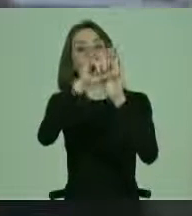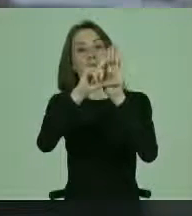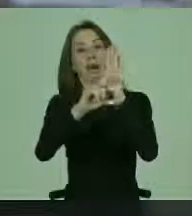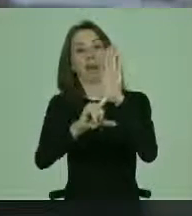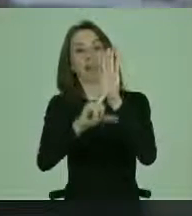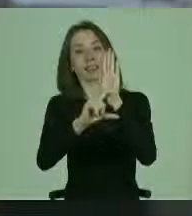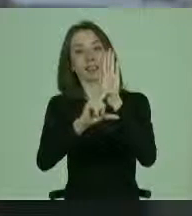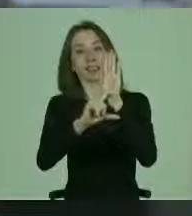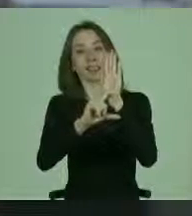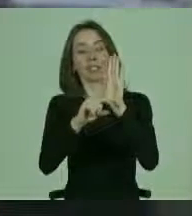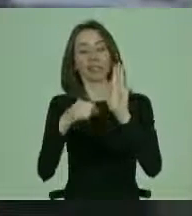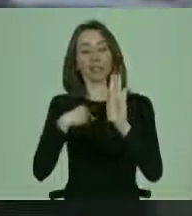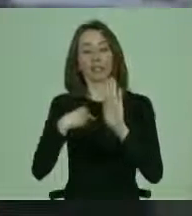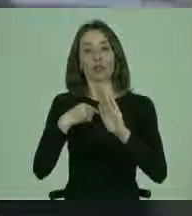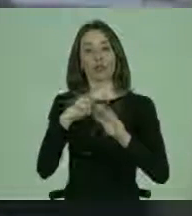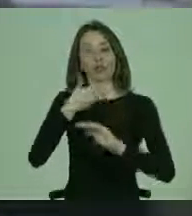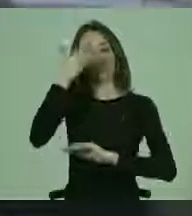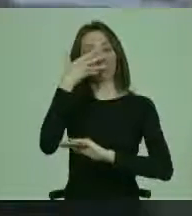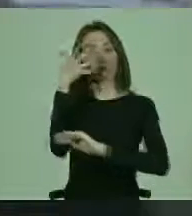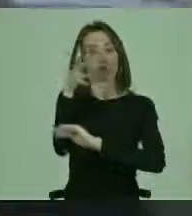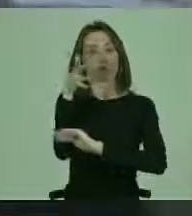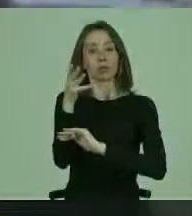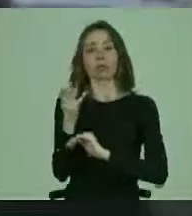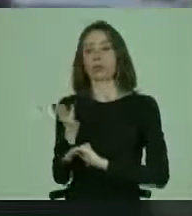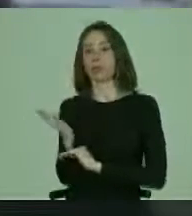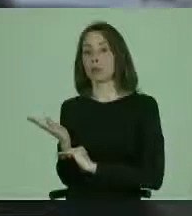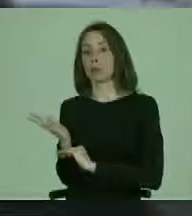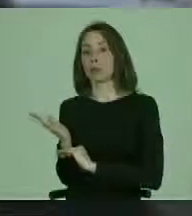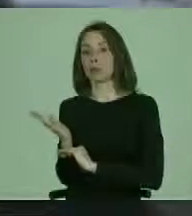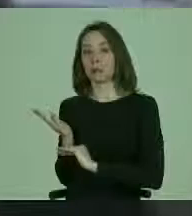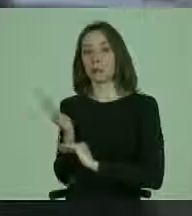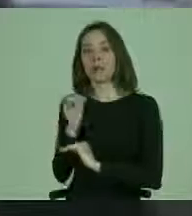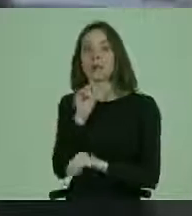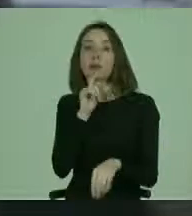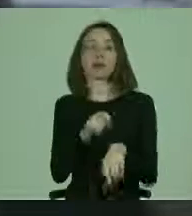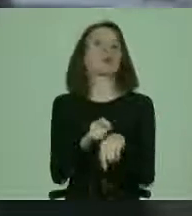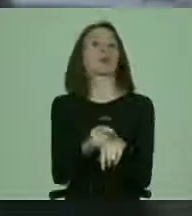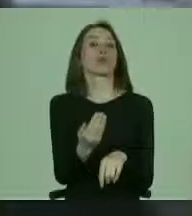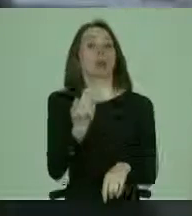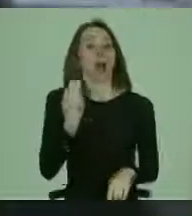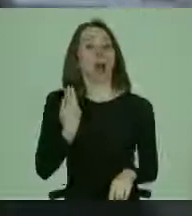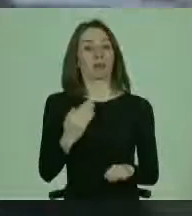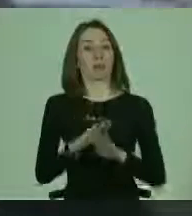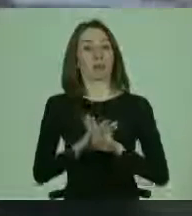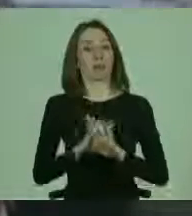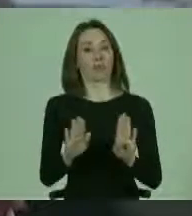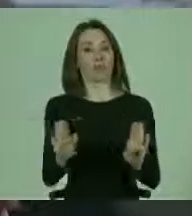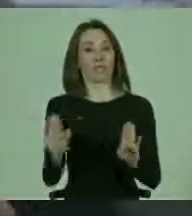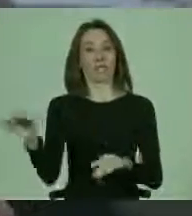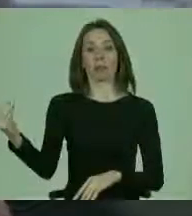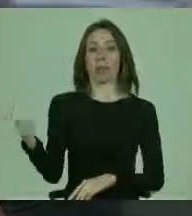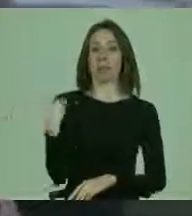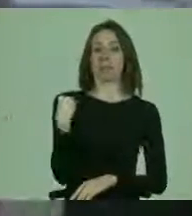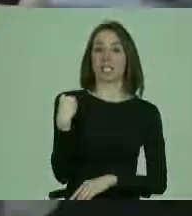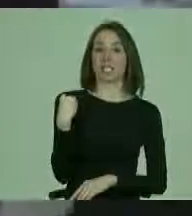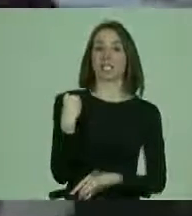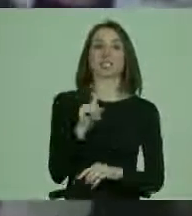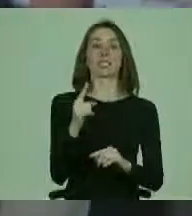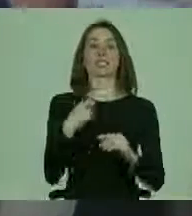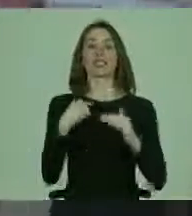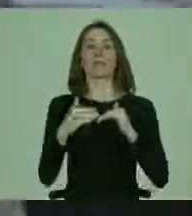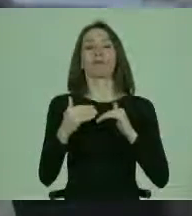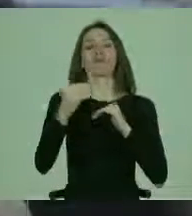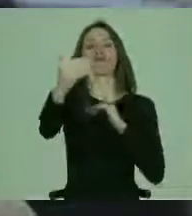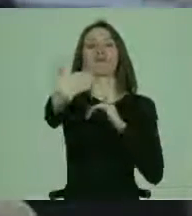capítulos de esta presentación y pido que unos minutos antes de que termine me avisen, porque si no yo me